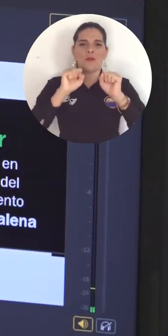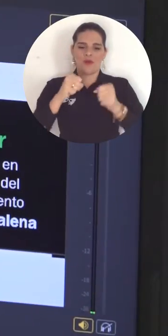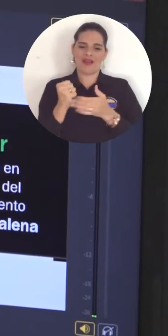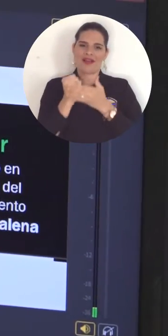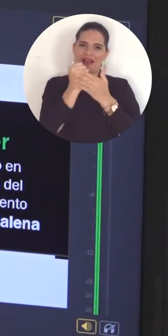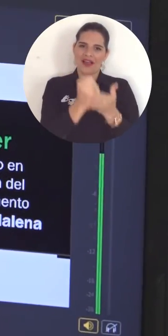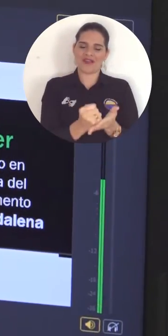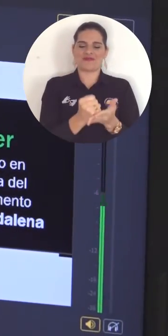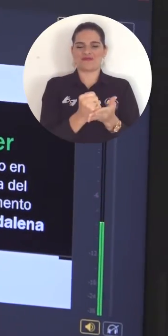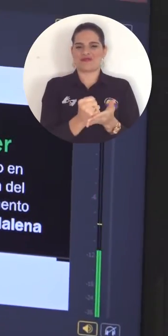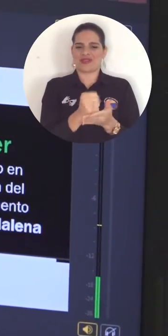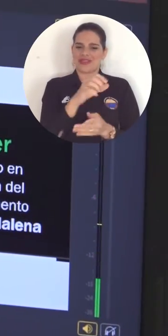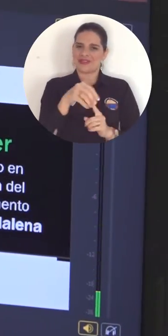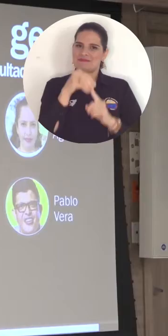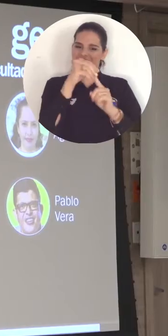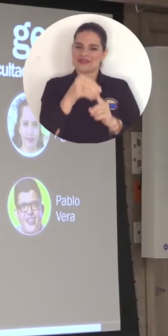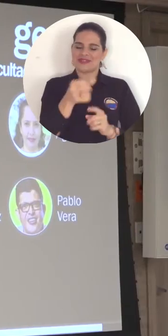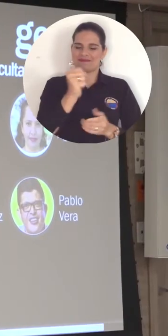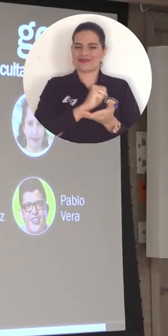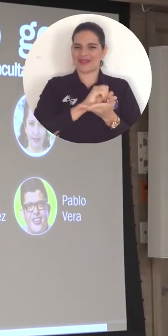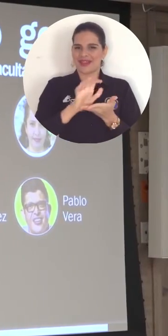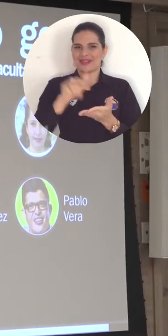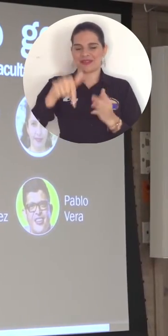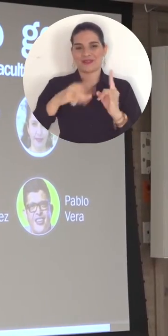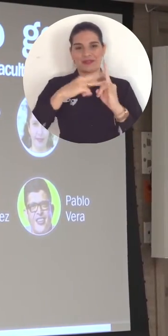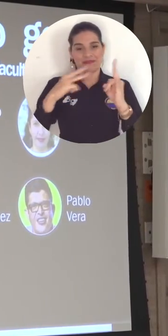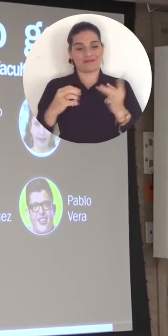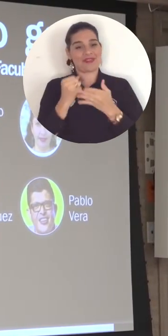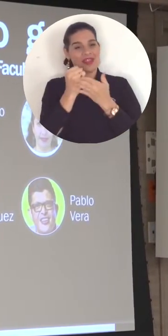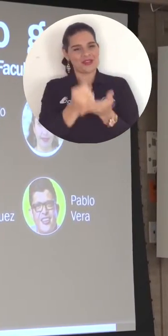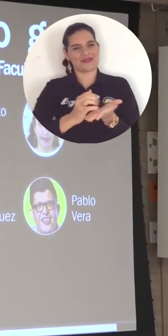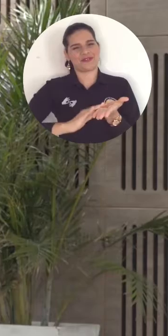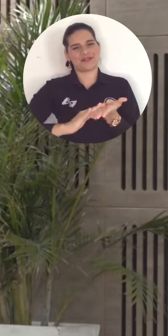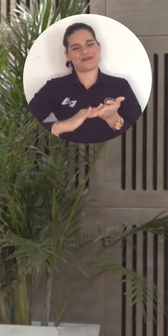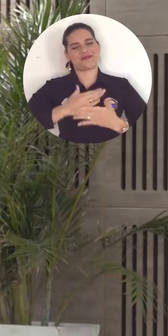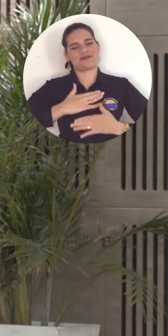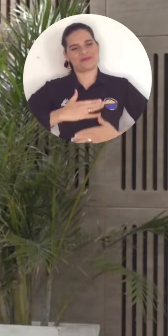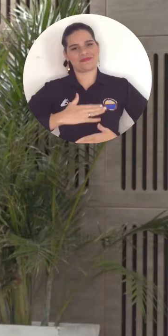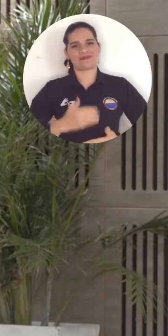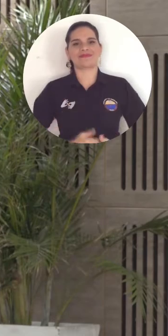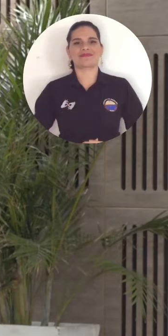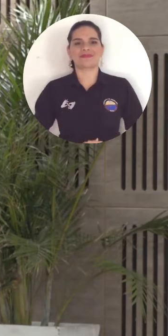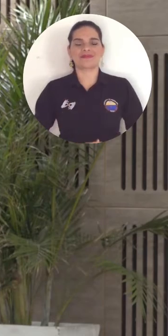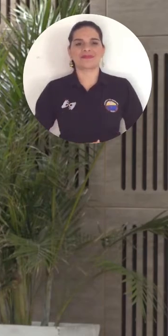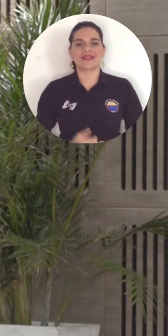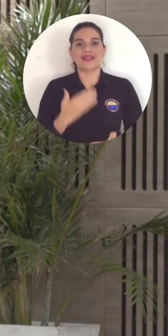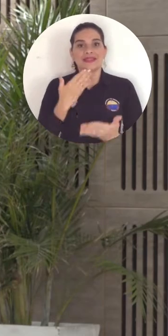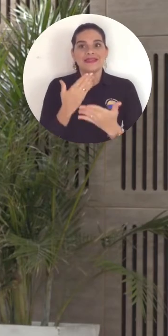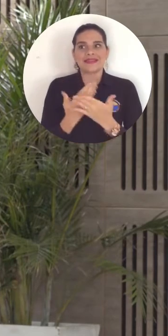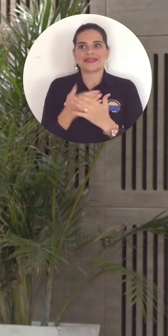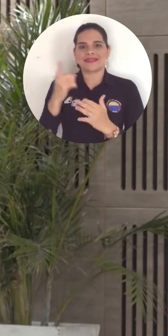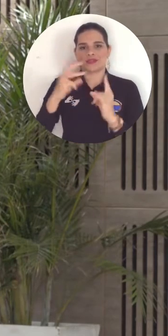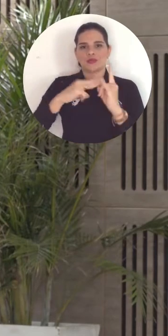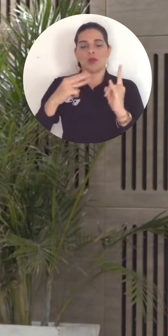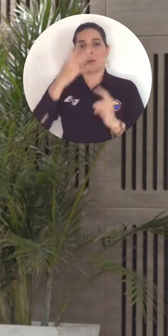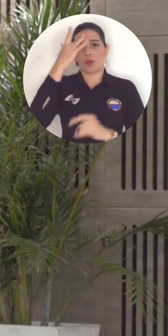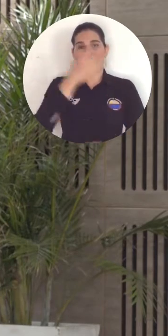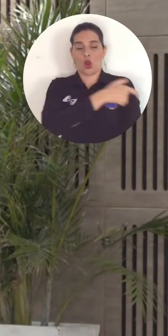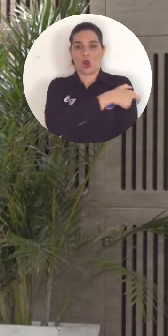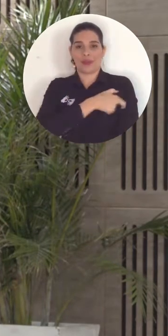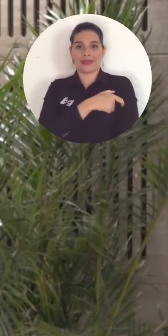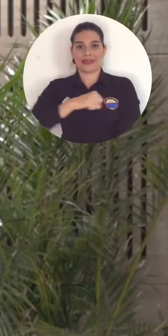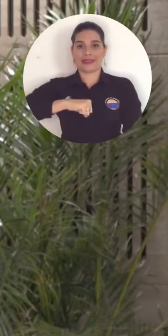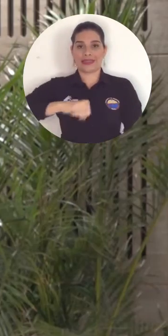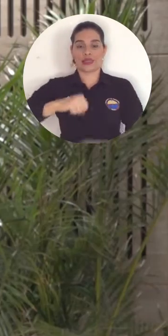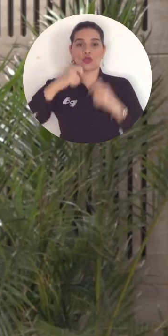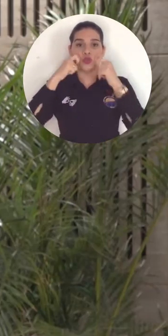investigación y de esta manera lograr esos resultados. El pretende suplir aquellas necesidades en formación de investigación a alto